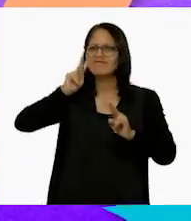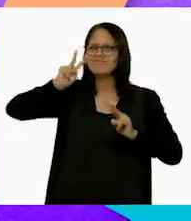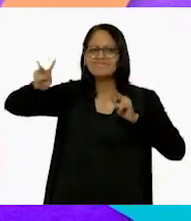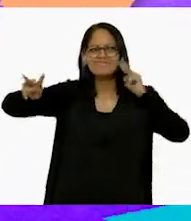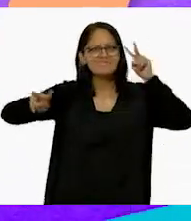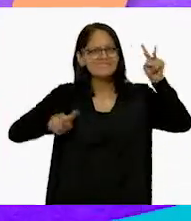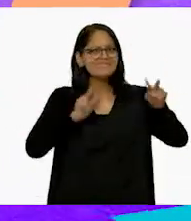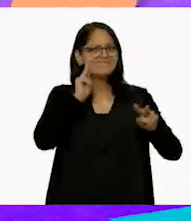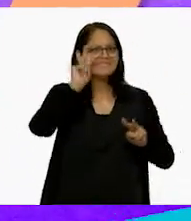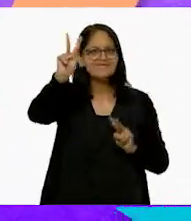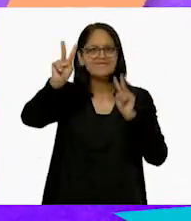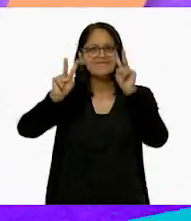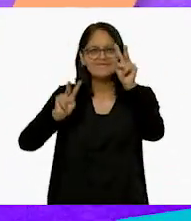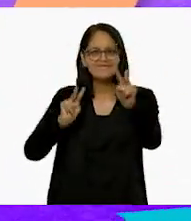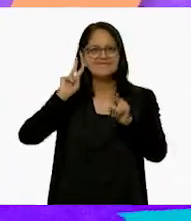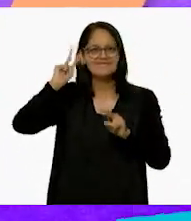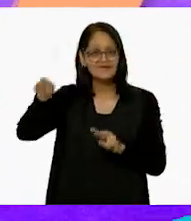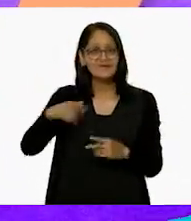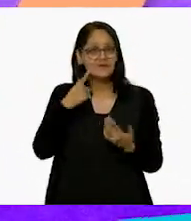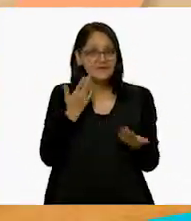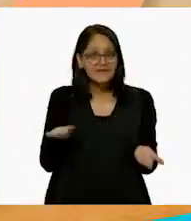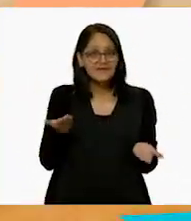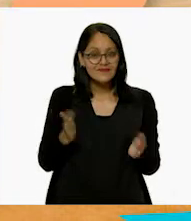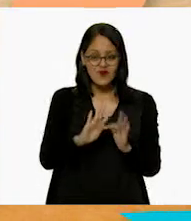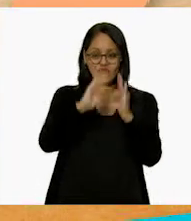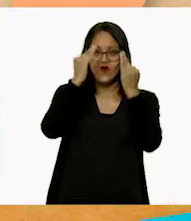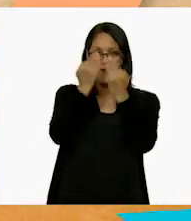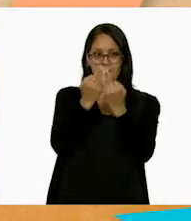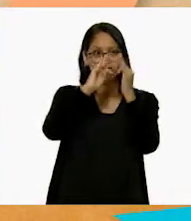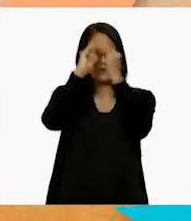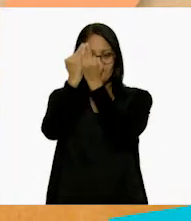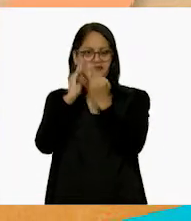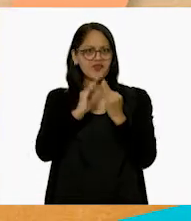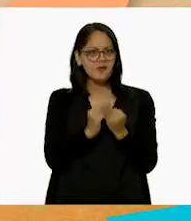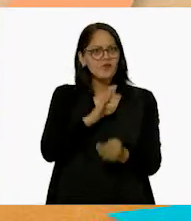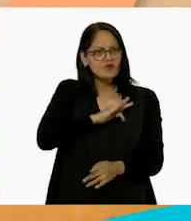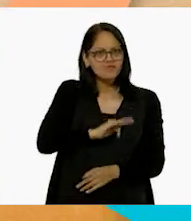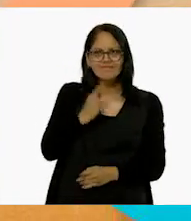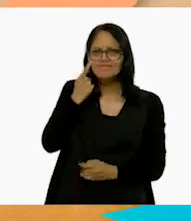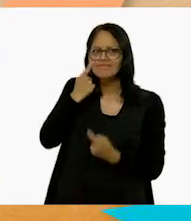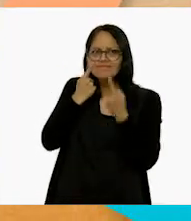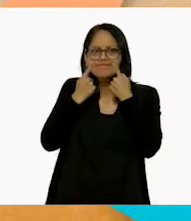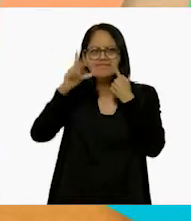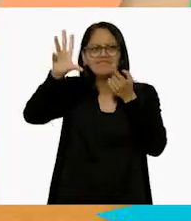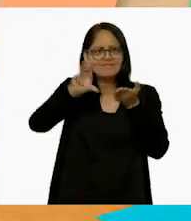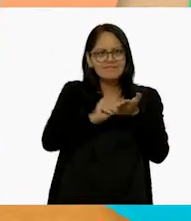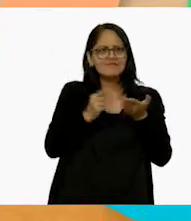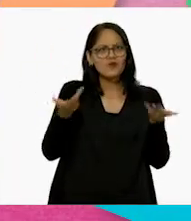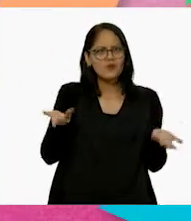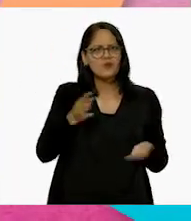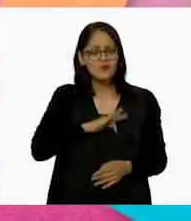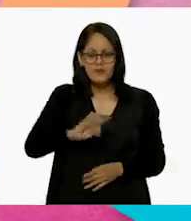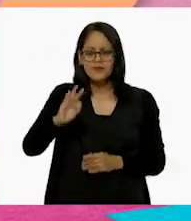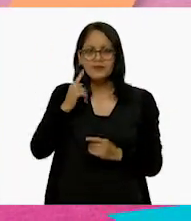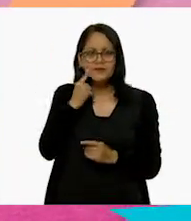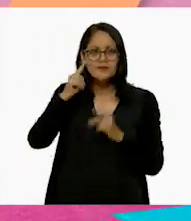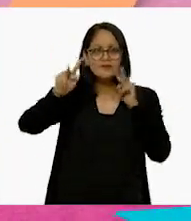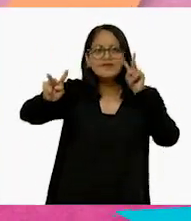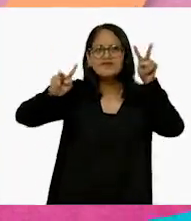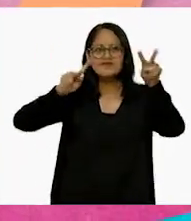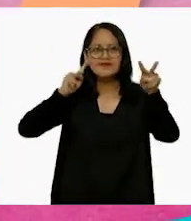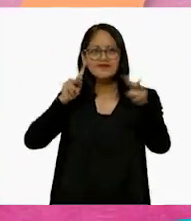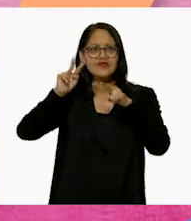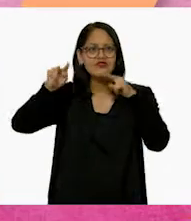que ves, todo lo que ves, con formas geométricas tú lo puedes hacer. Todo lo que